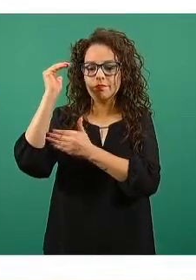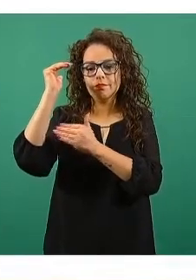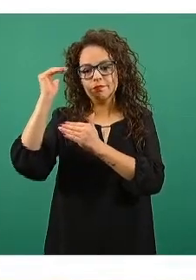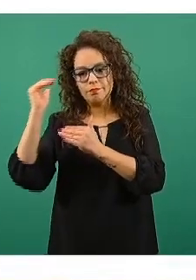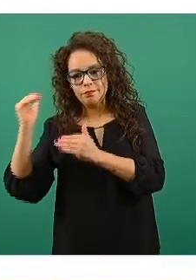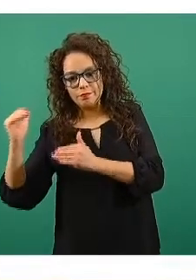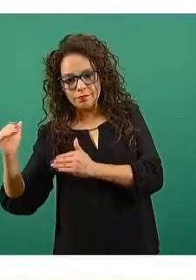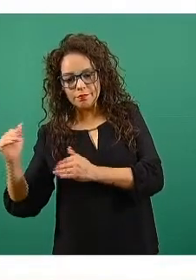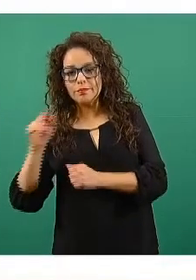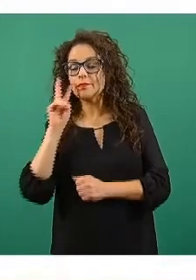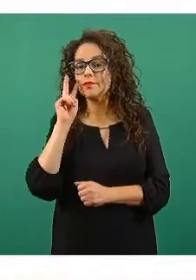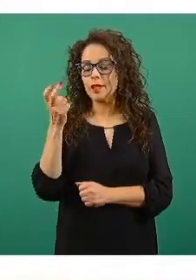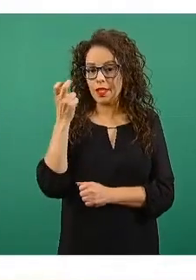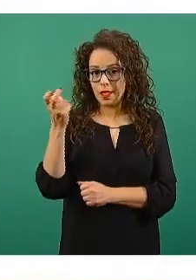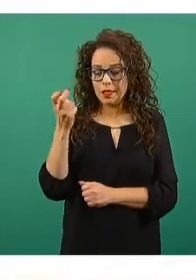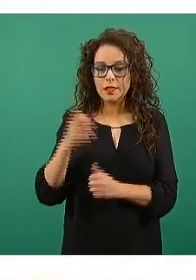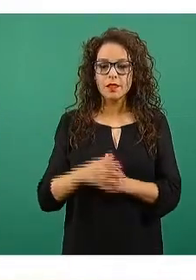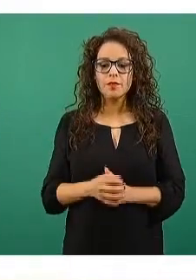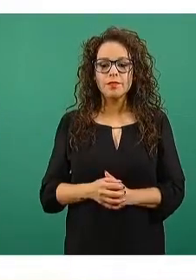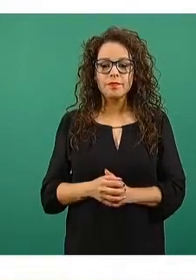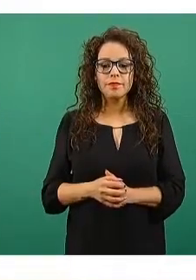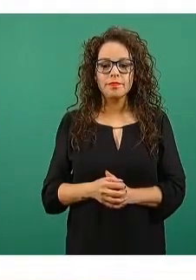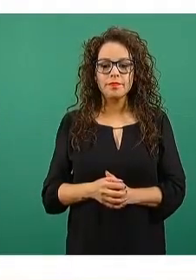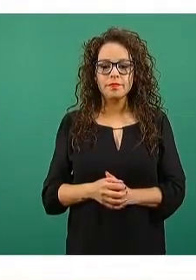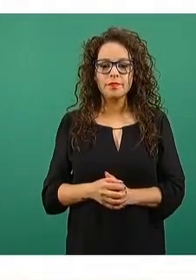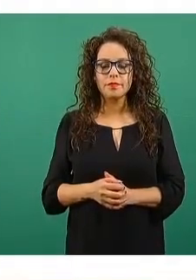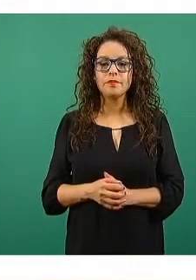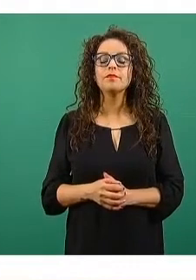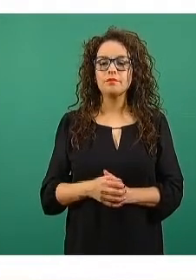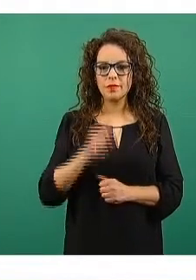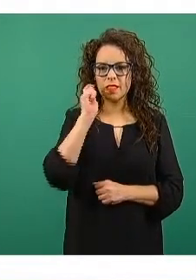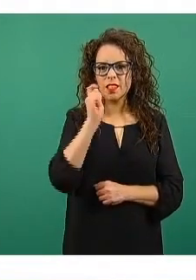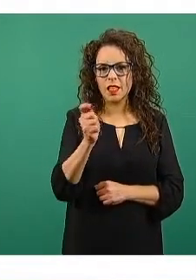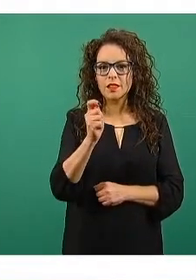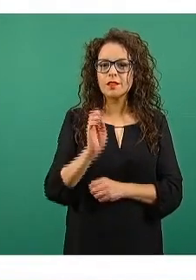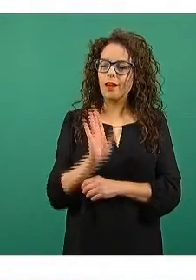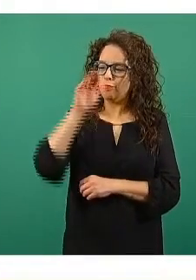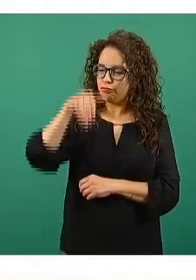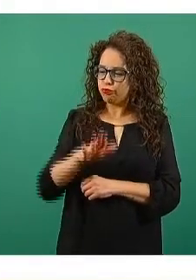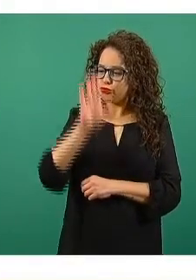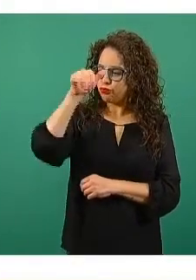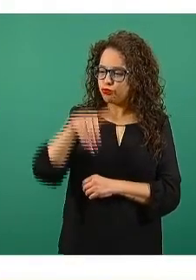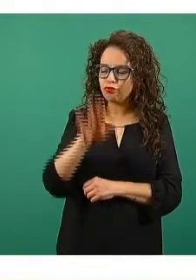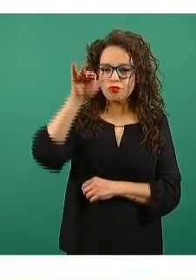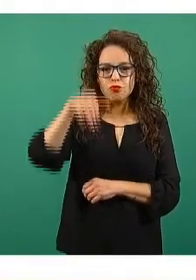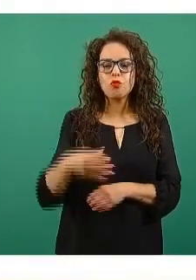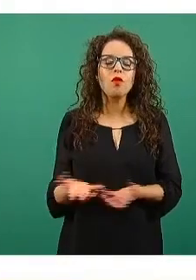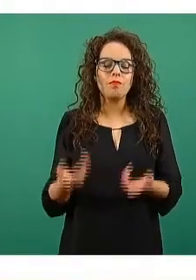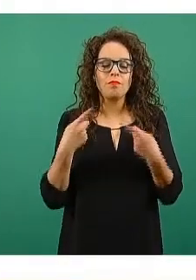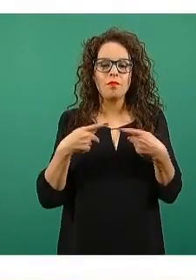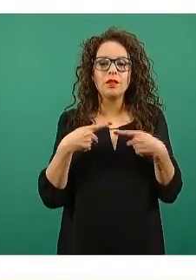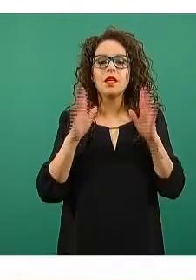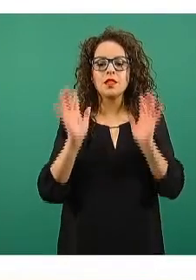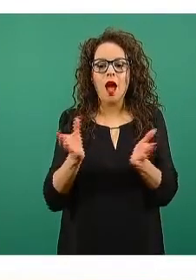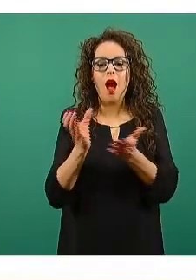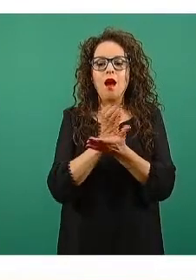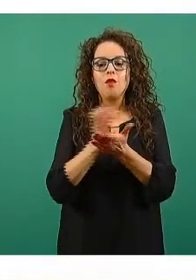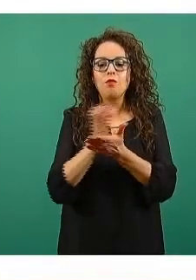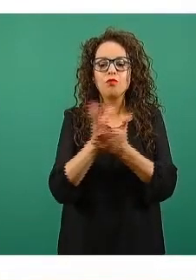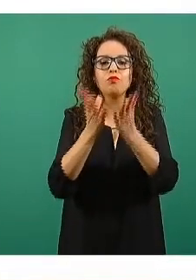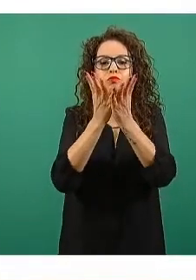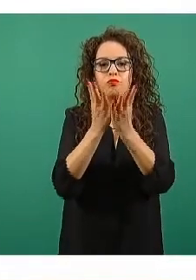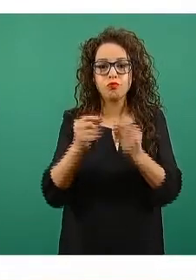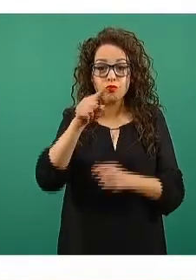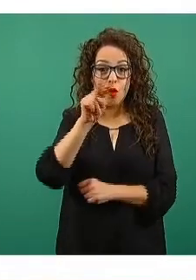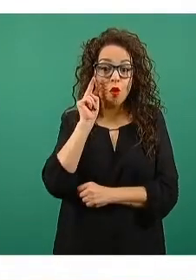esta va a ser seguida de un incremento y descenso del número de personas que se recuperan. Si se fijan